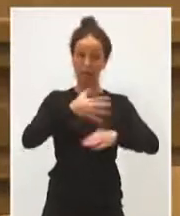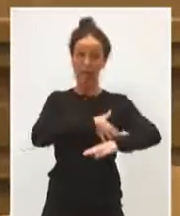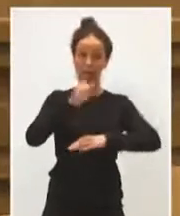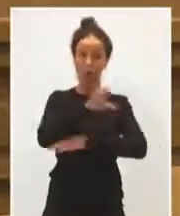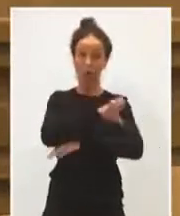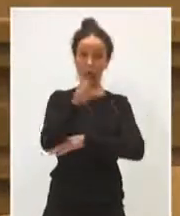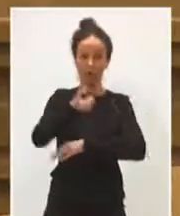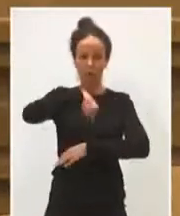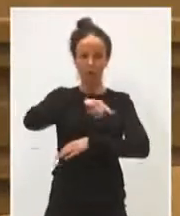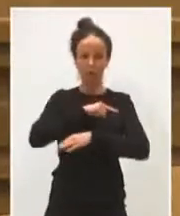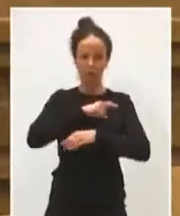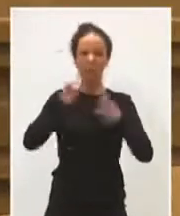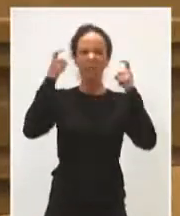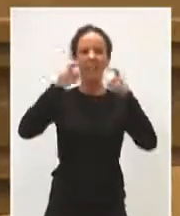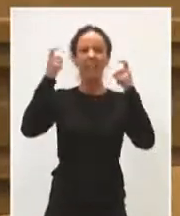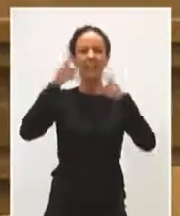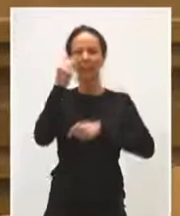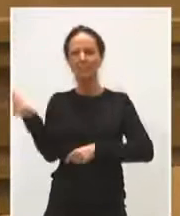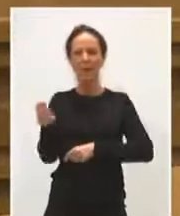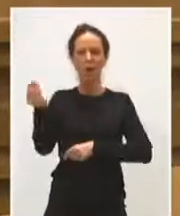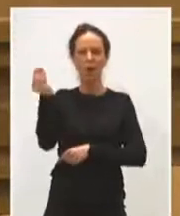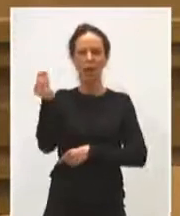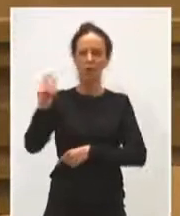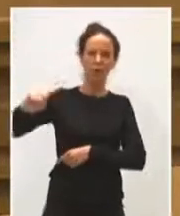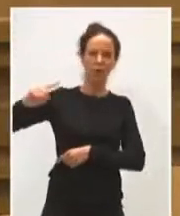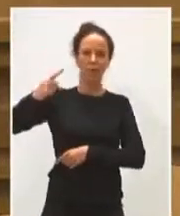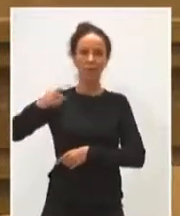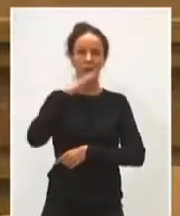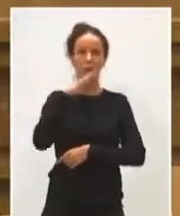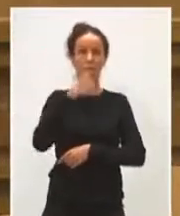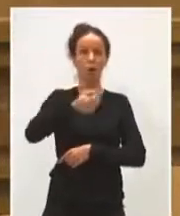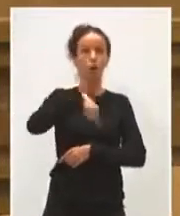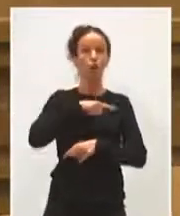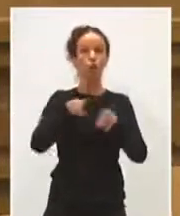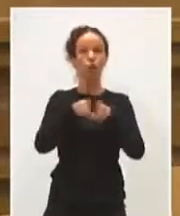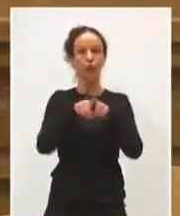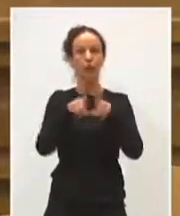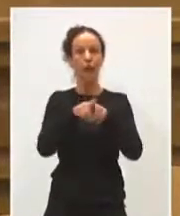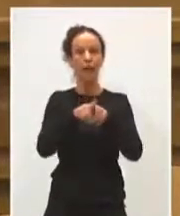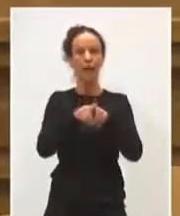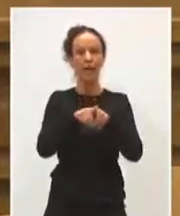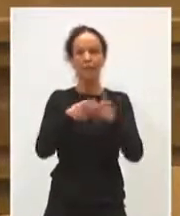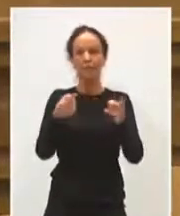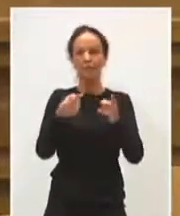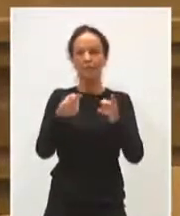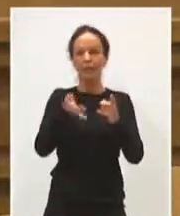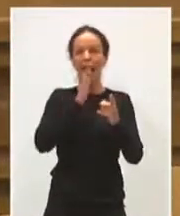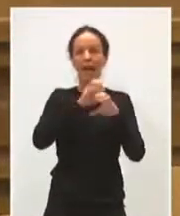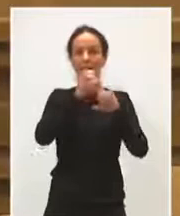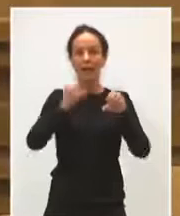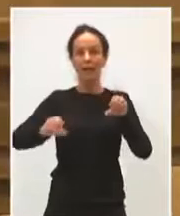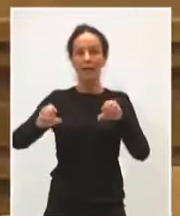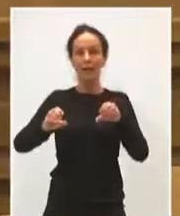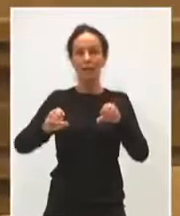probablemente quien más intente pujar, porque nos vamos a ir a una línea de abastecimiento ya de entrada de más de 400